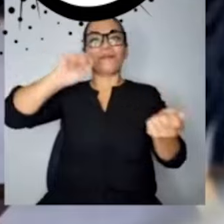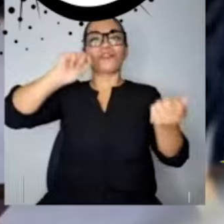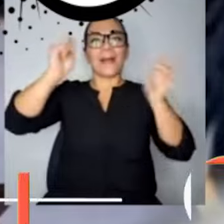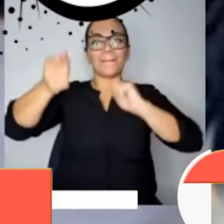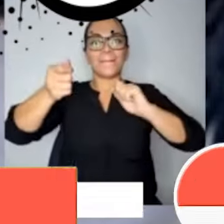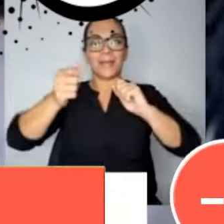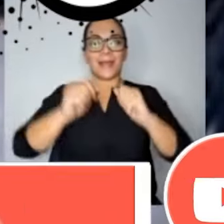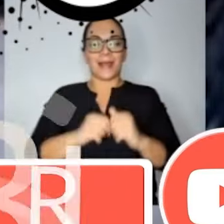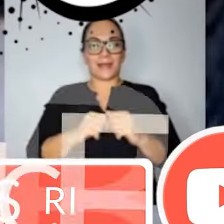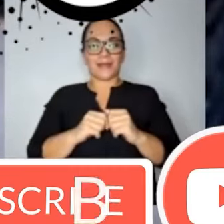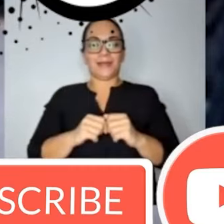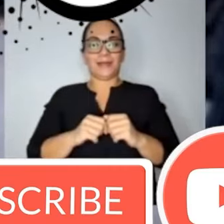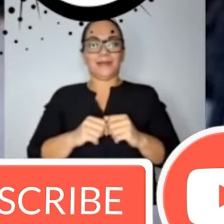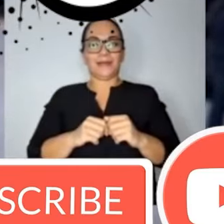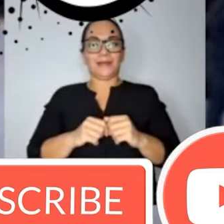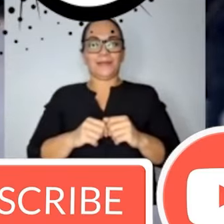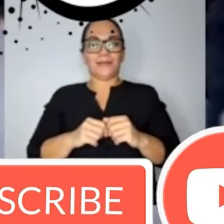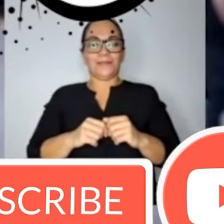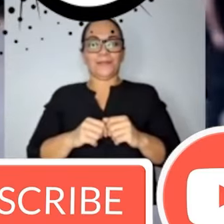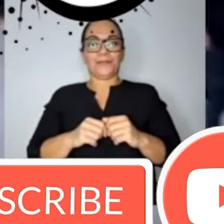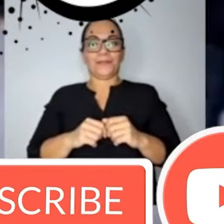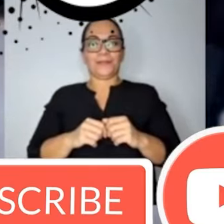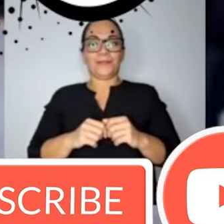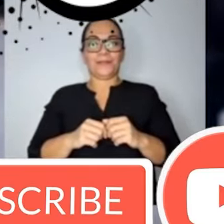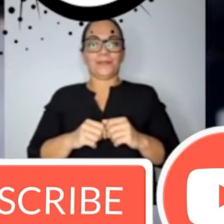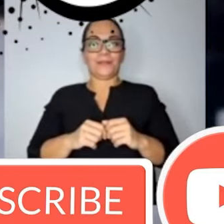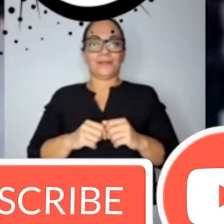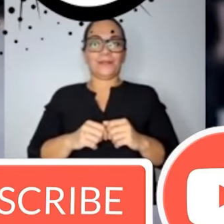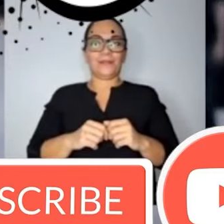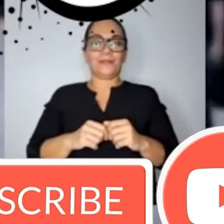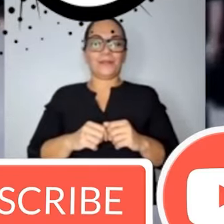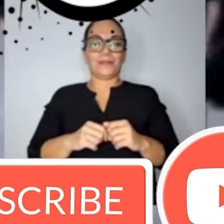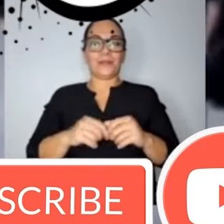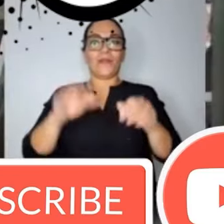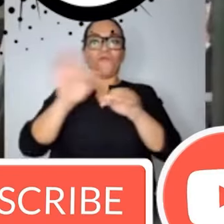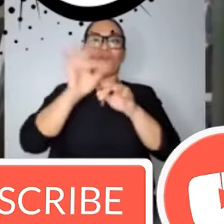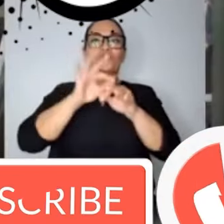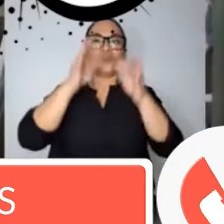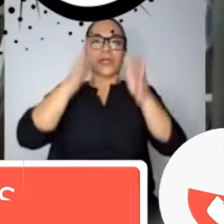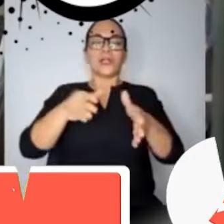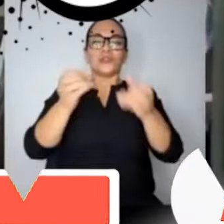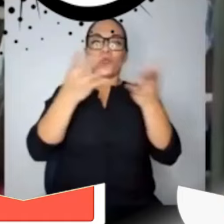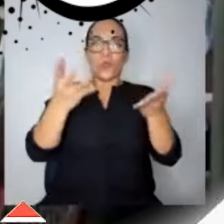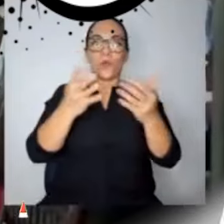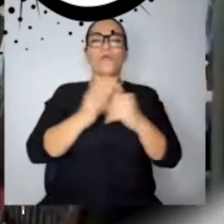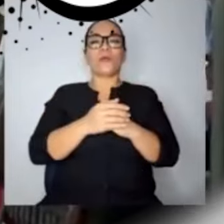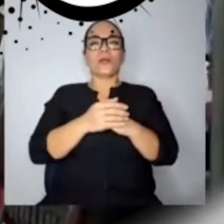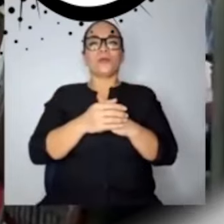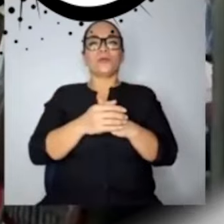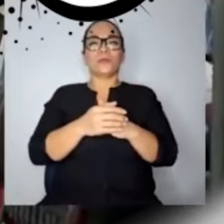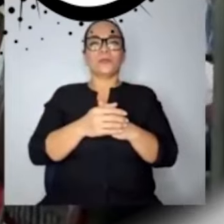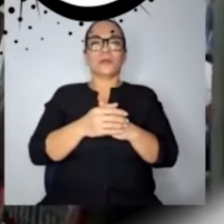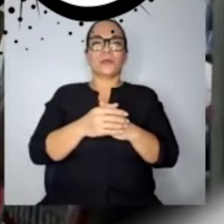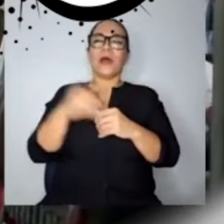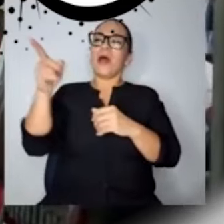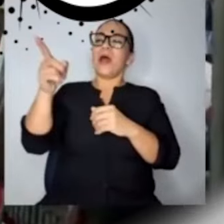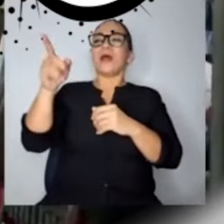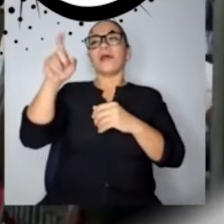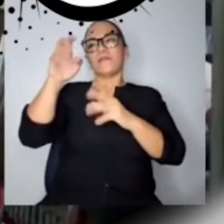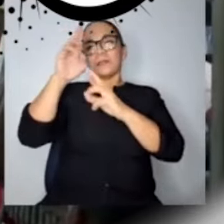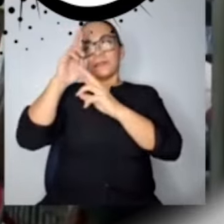Que aquí los funcionarios públicos merecen pleitesía y respeto y señor